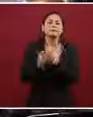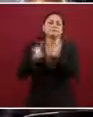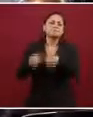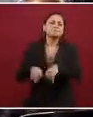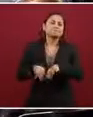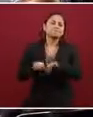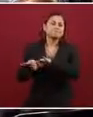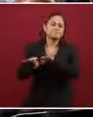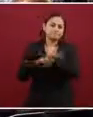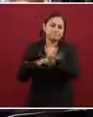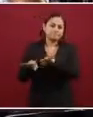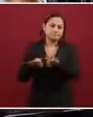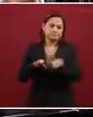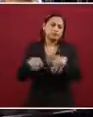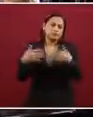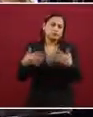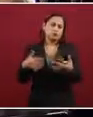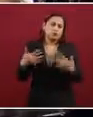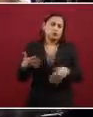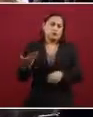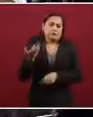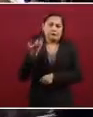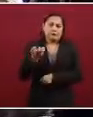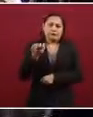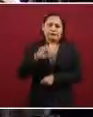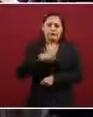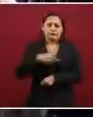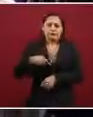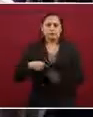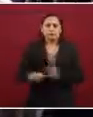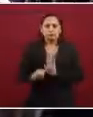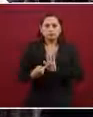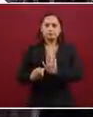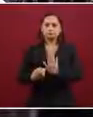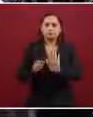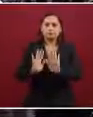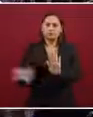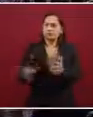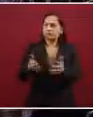Entonces, si eso nos da una autoridad política para decir, bueno, ¿y ustedes cuándo empiezan?